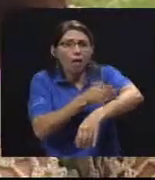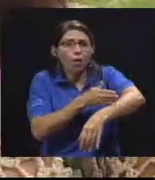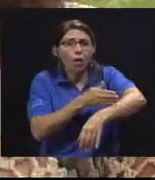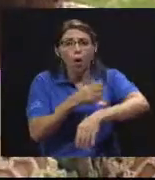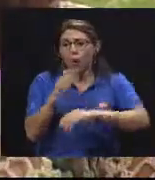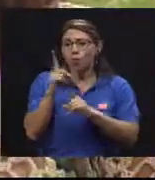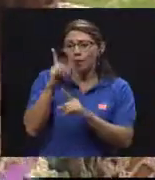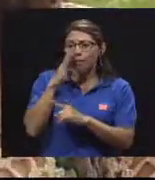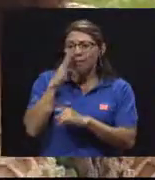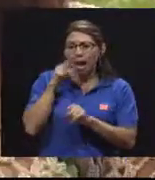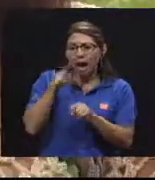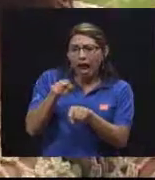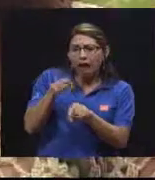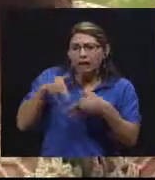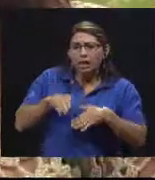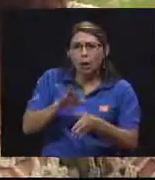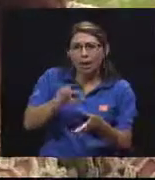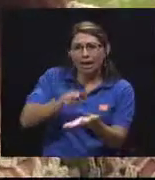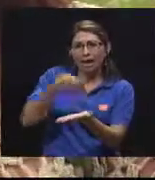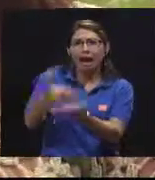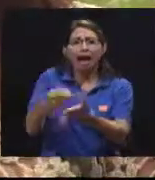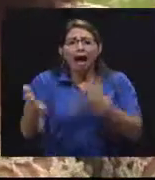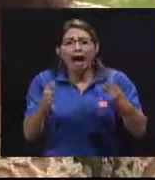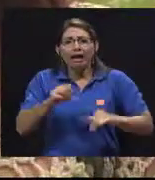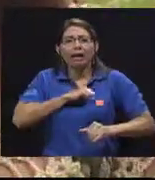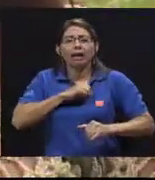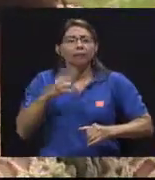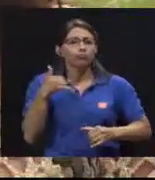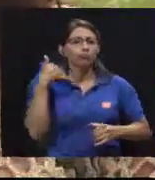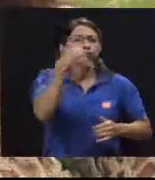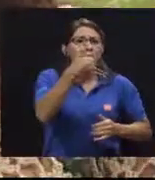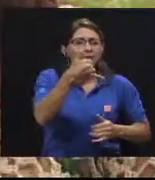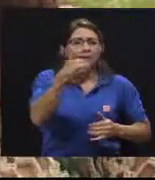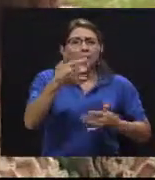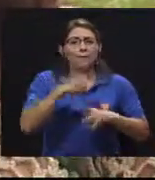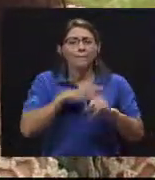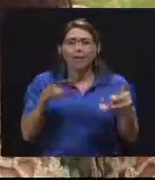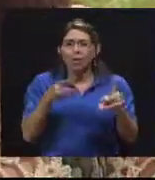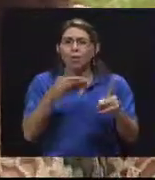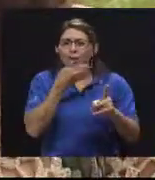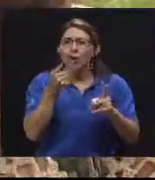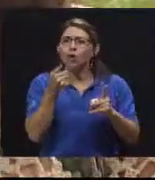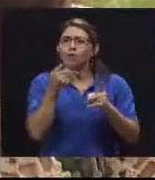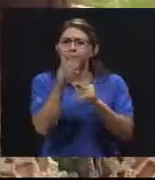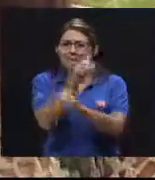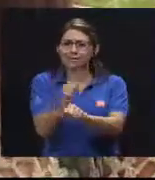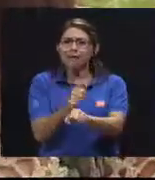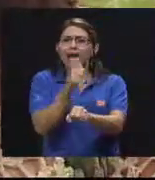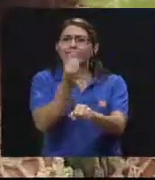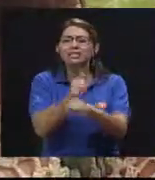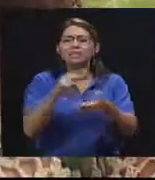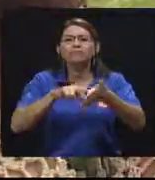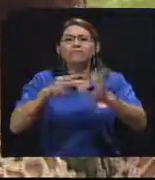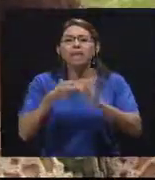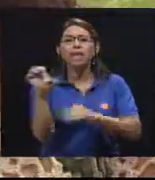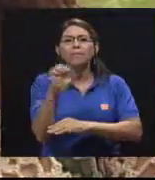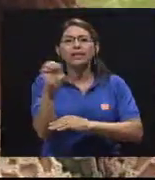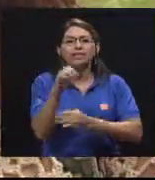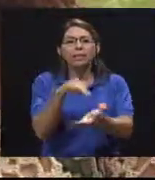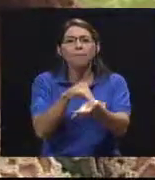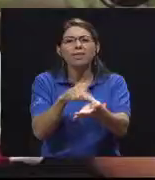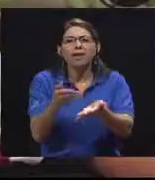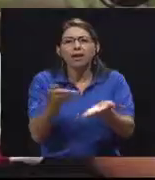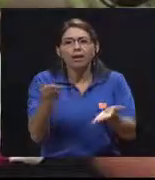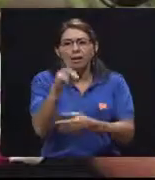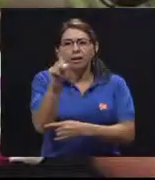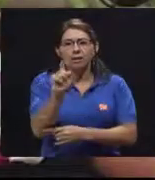madre que ve que su hijo se cae, ya se asusta y llama y considerará que eso es una emergencia médica, pero definamos entonces qué es una emergencia médica,